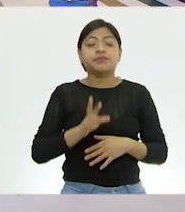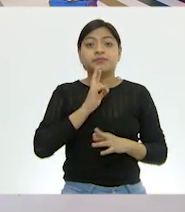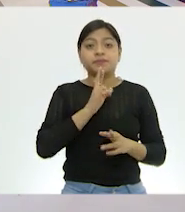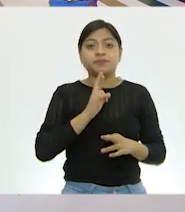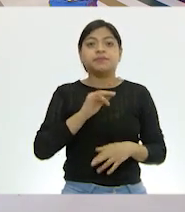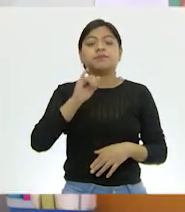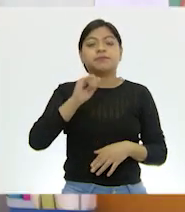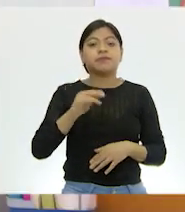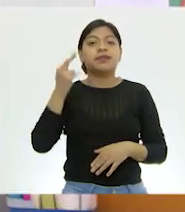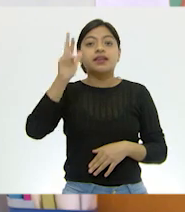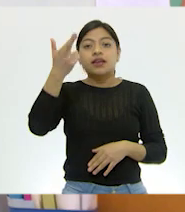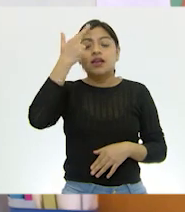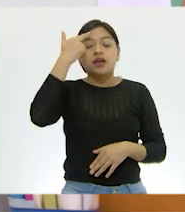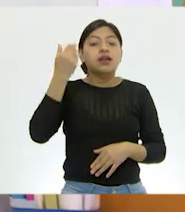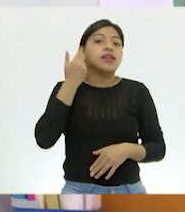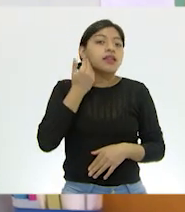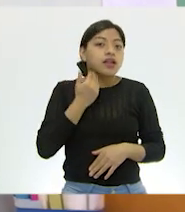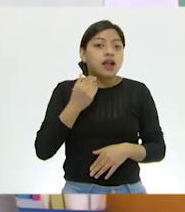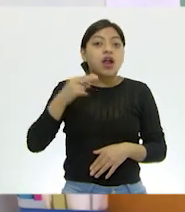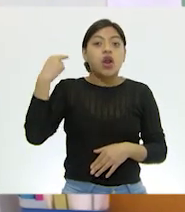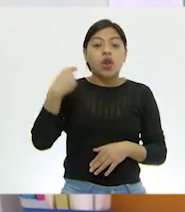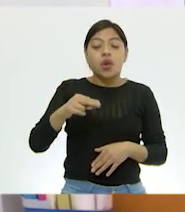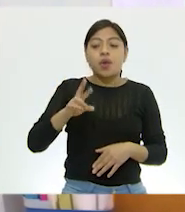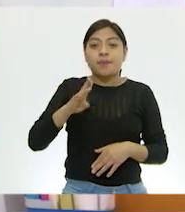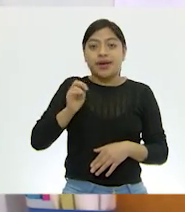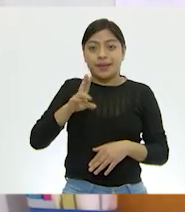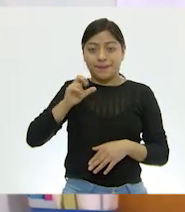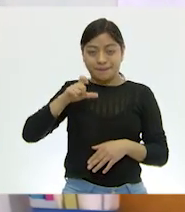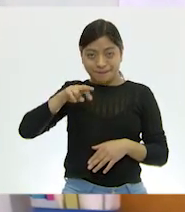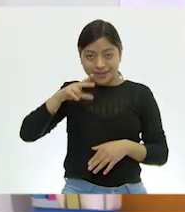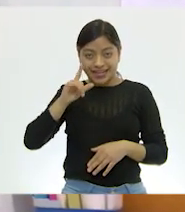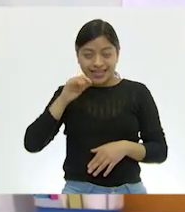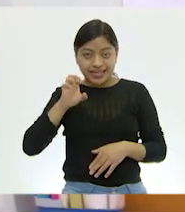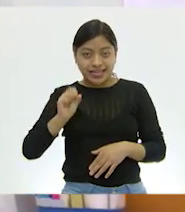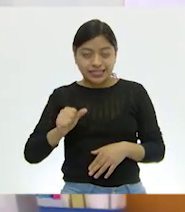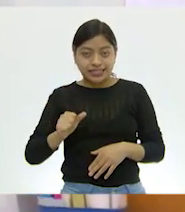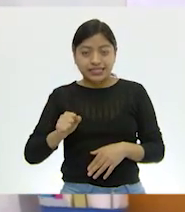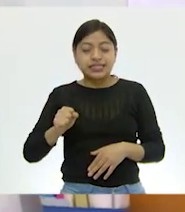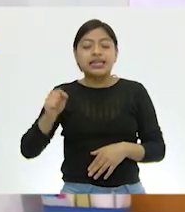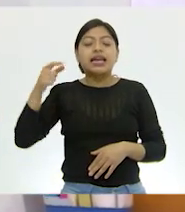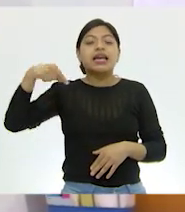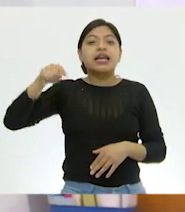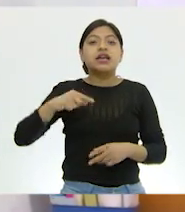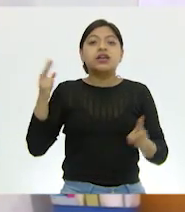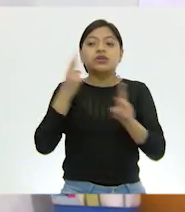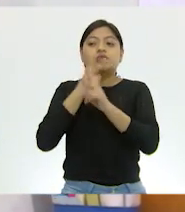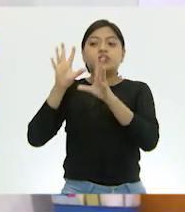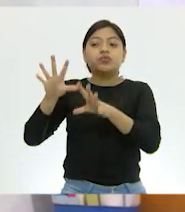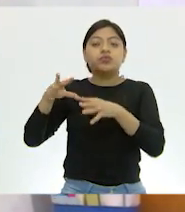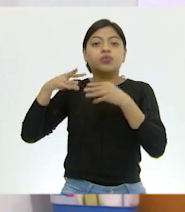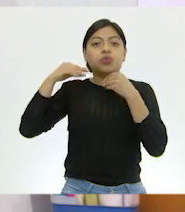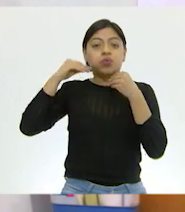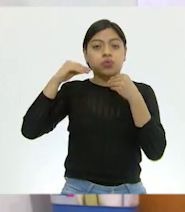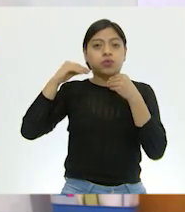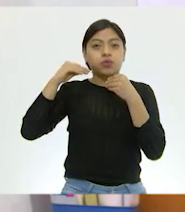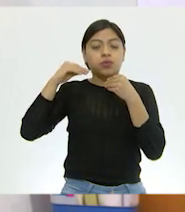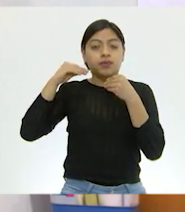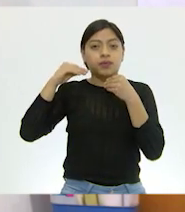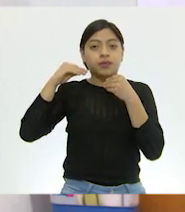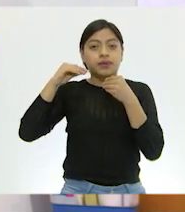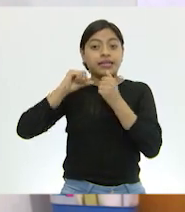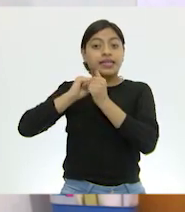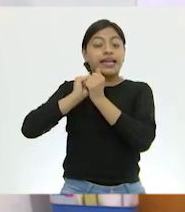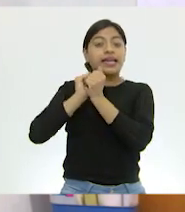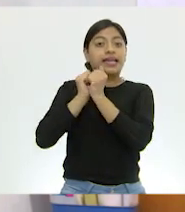Recordemos que las branquias son las que van a filtrar el oxígeno, ahí justo donde están las branquias y entonces